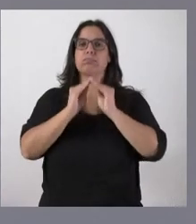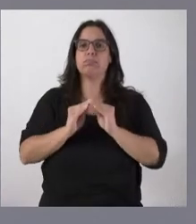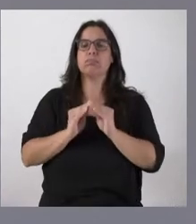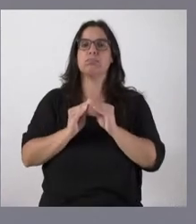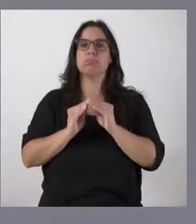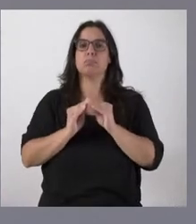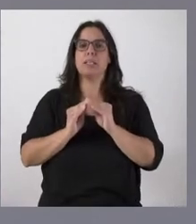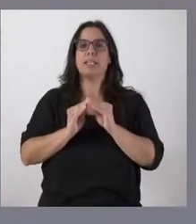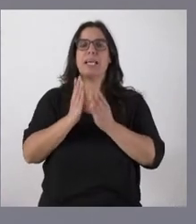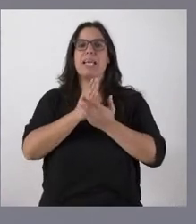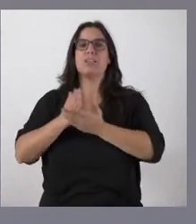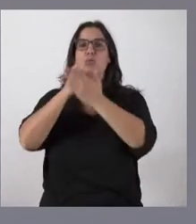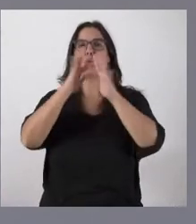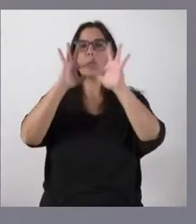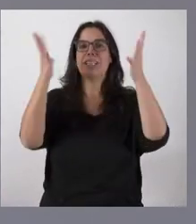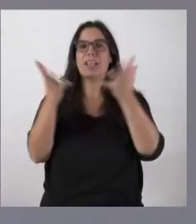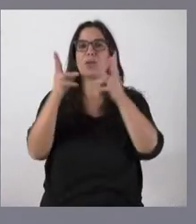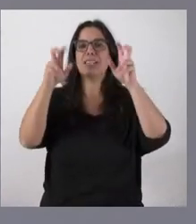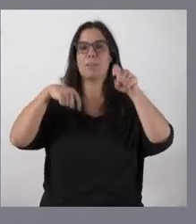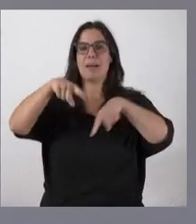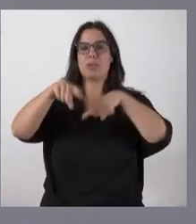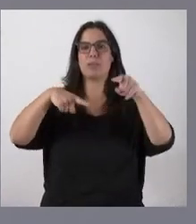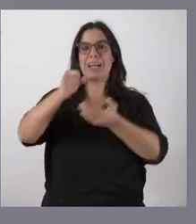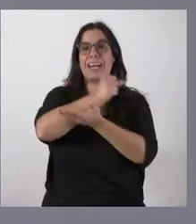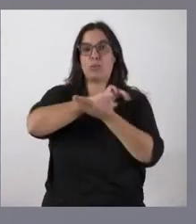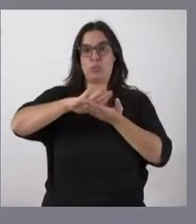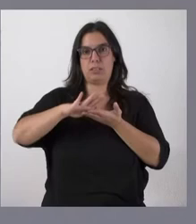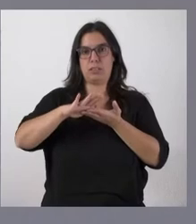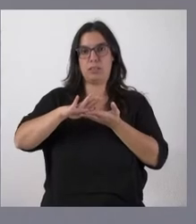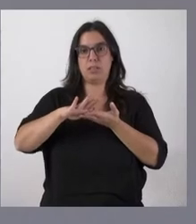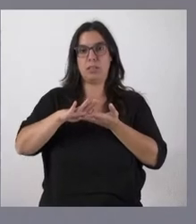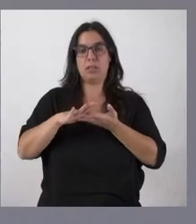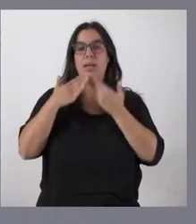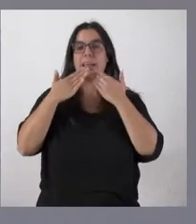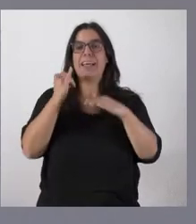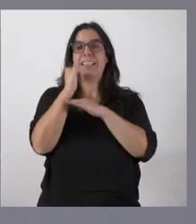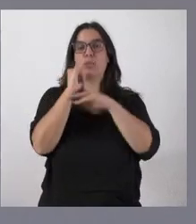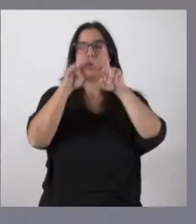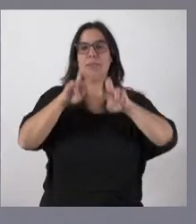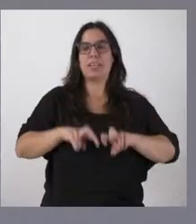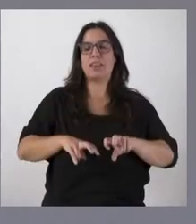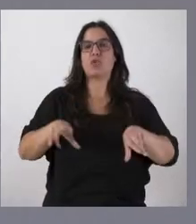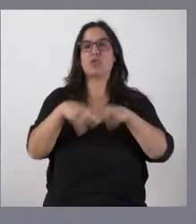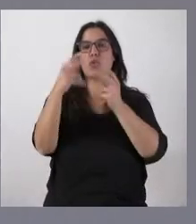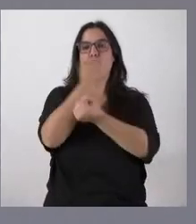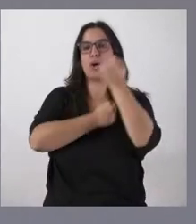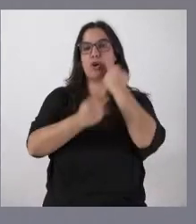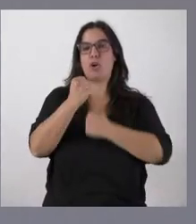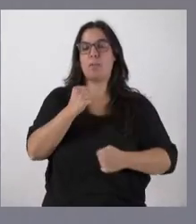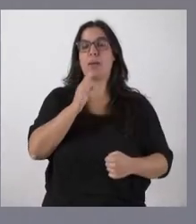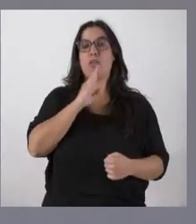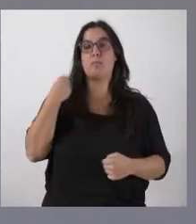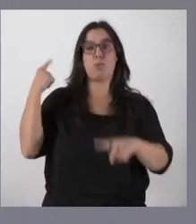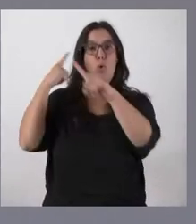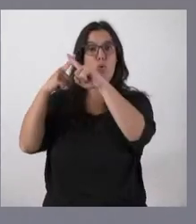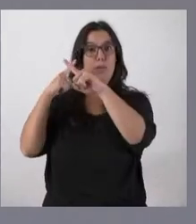internacional sobre movilidad gratuita a través del Instituto de Investigación Socioeconómica ubicado en Luxemburgo